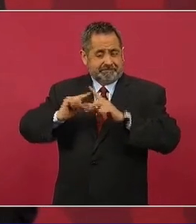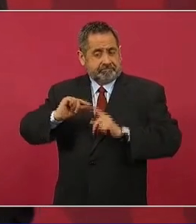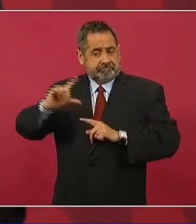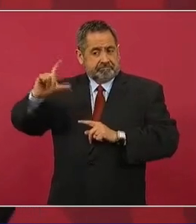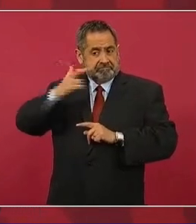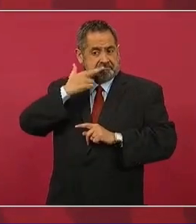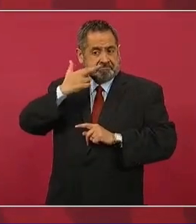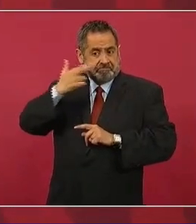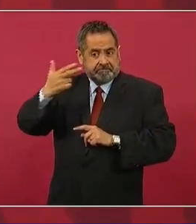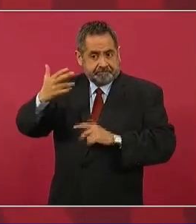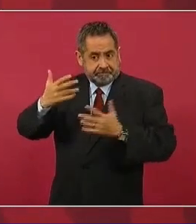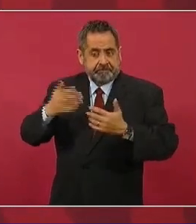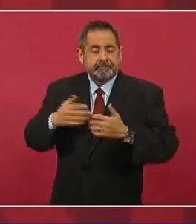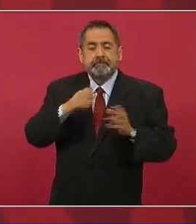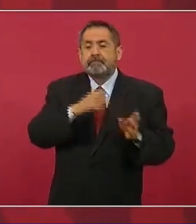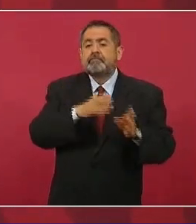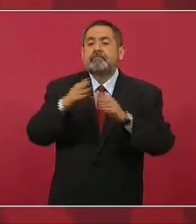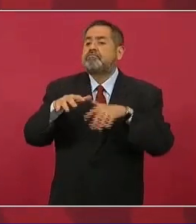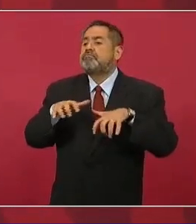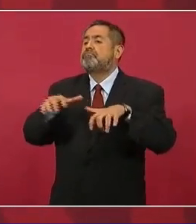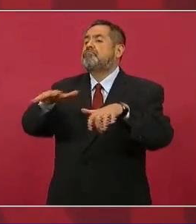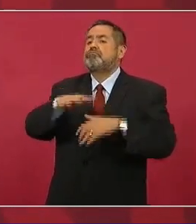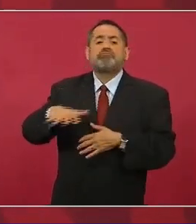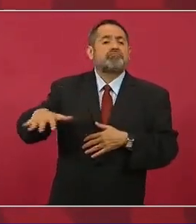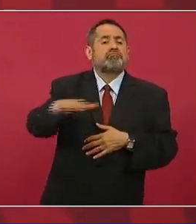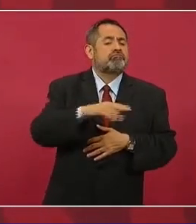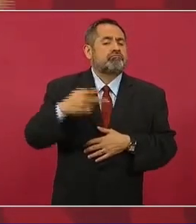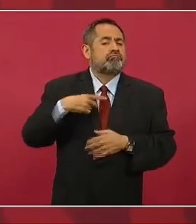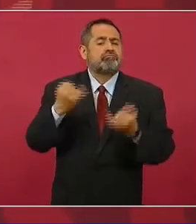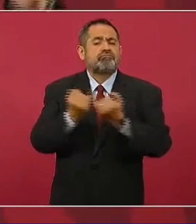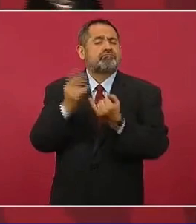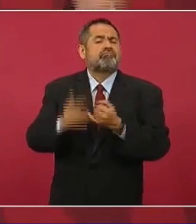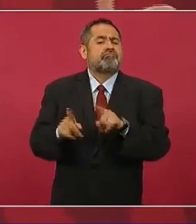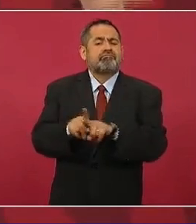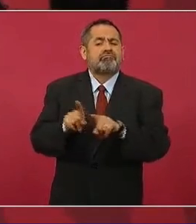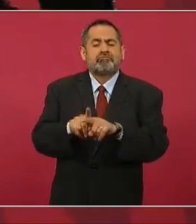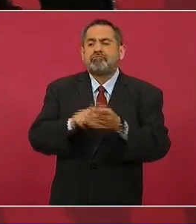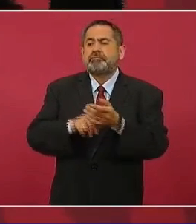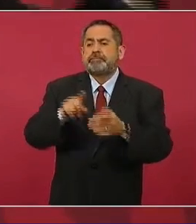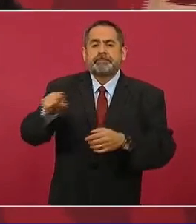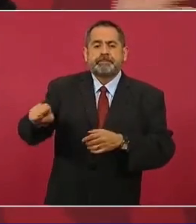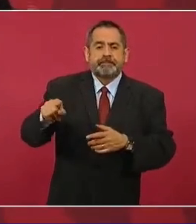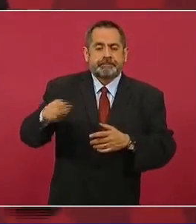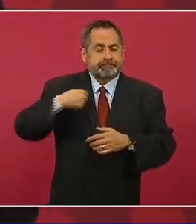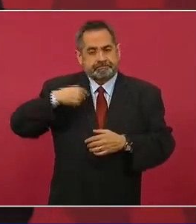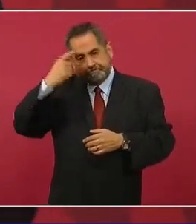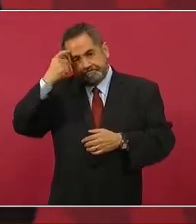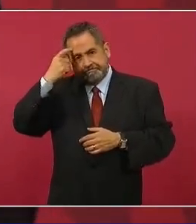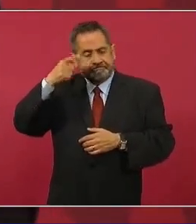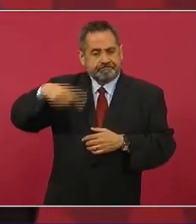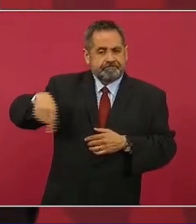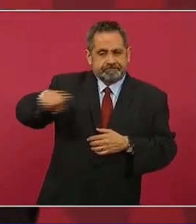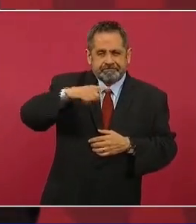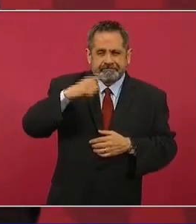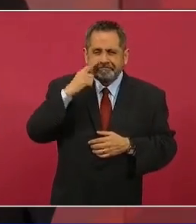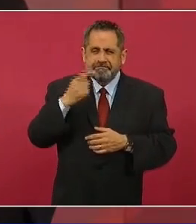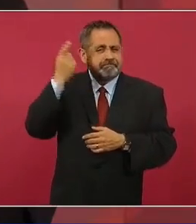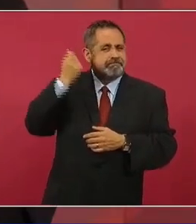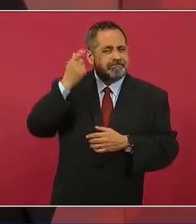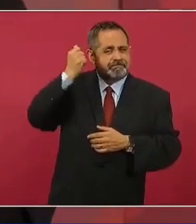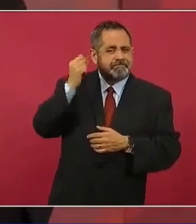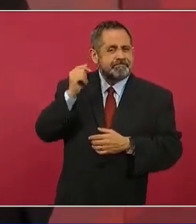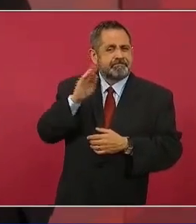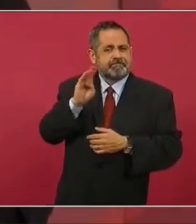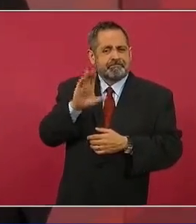Y si nos vamos al terreno social, el que estemos entregando las becas,